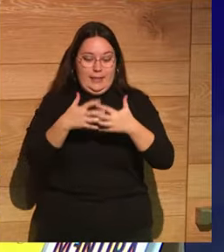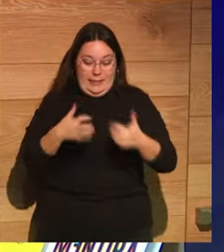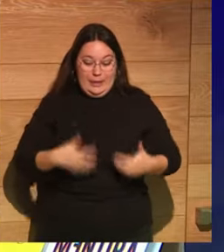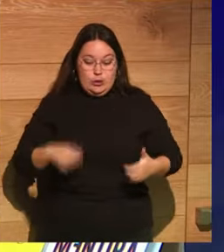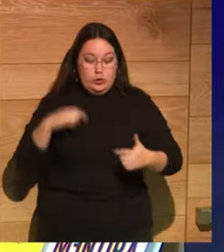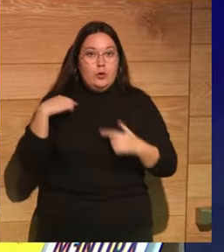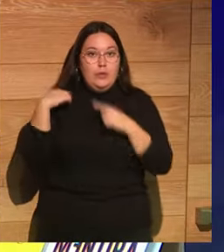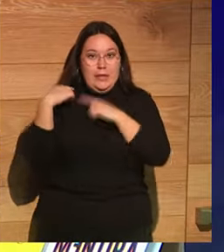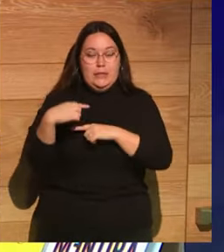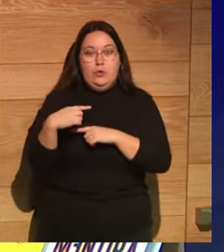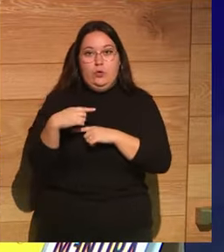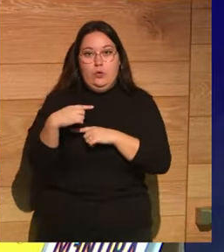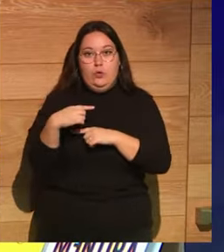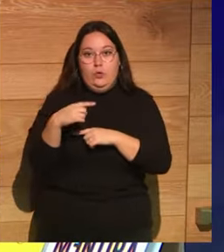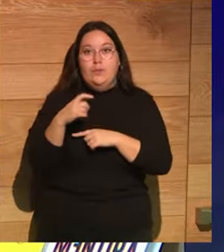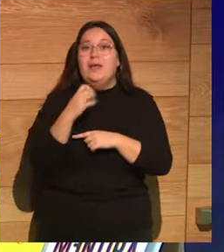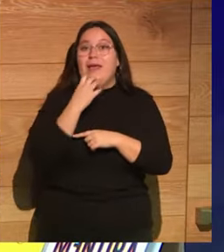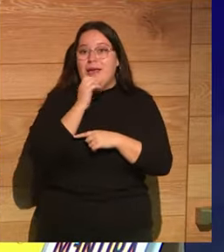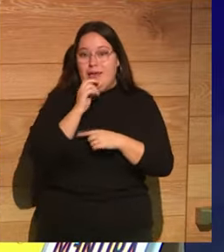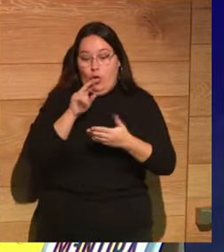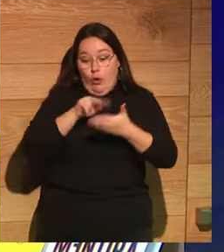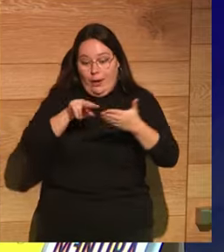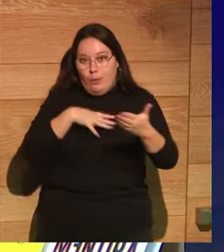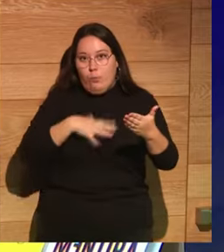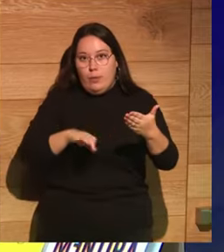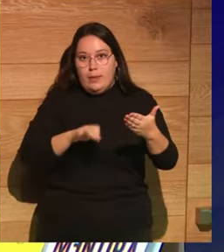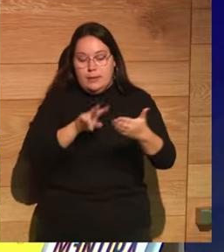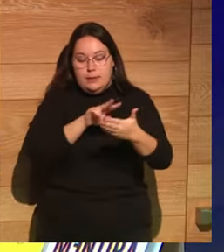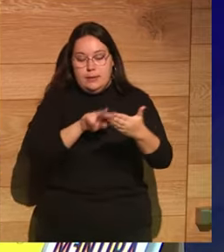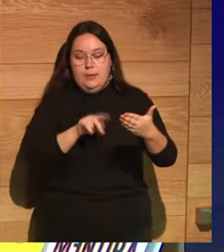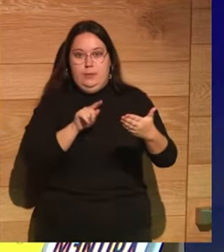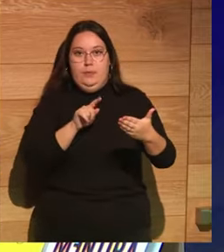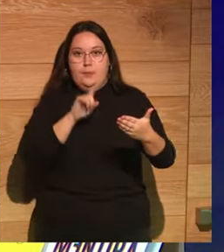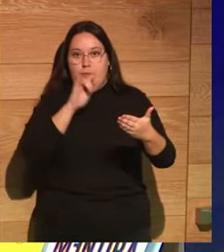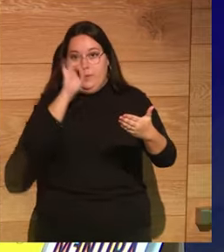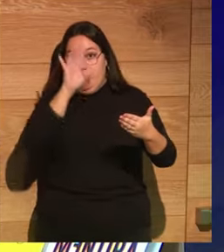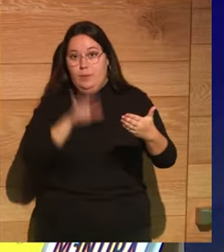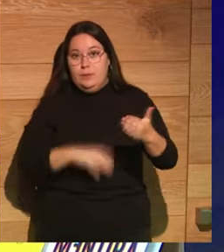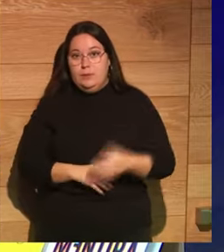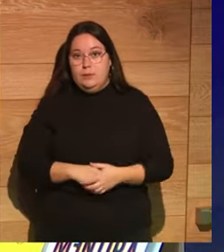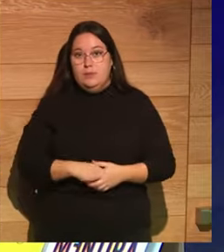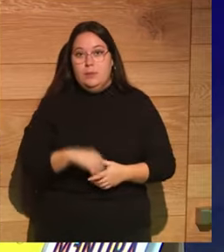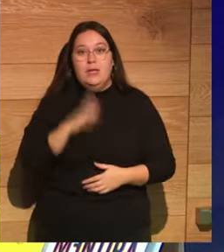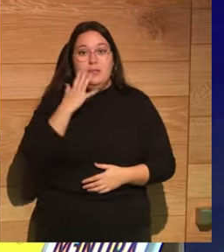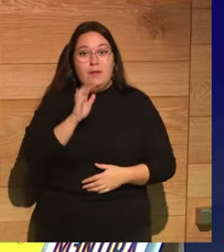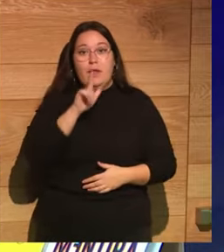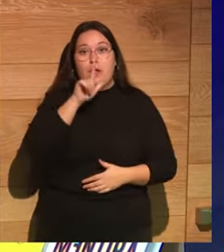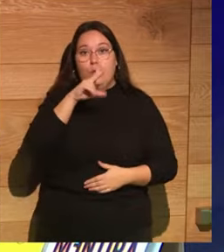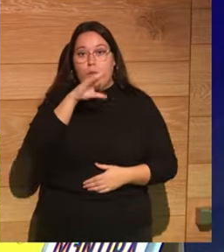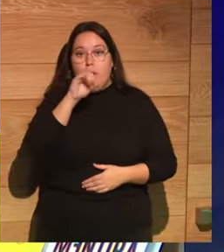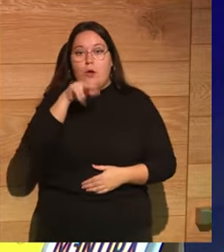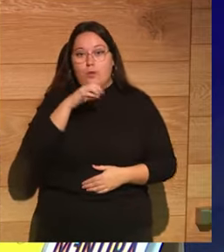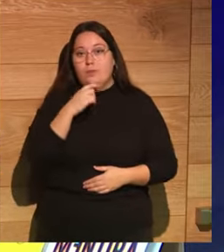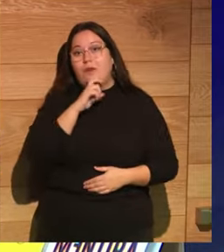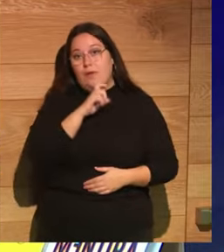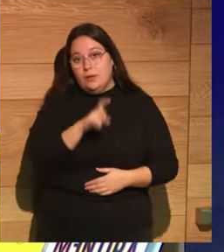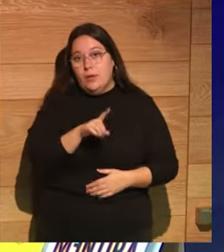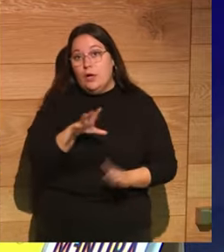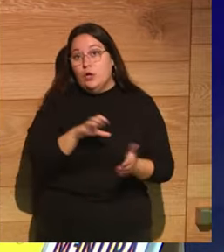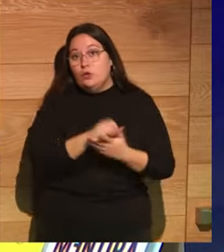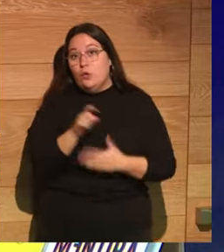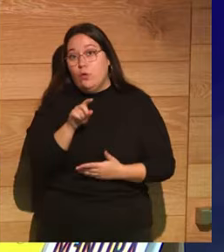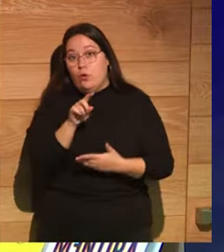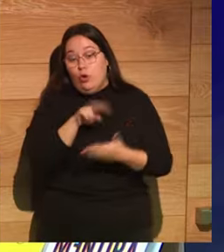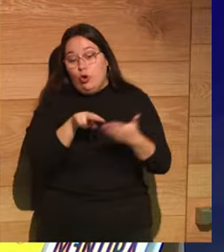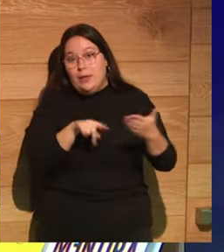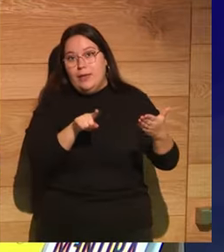clásico escrito en griego que está ahí que se puede leer te quedas alucinado es verdad que Luciano ya te avisa de que todo lo que